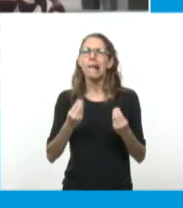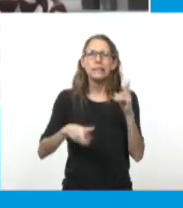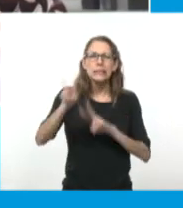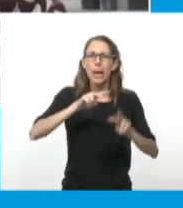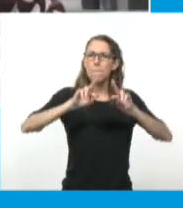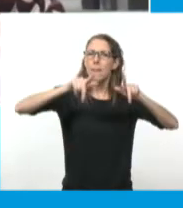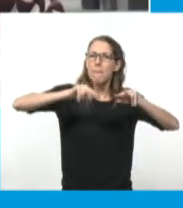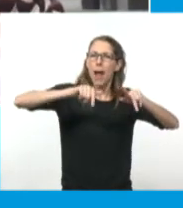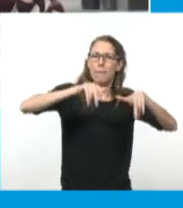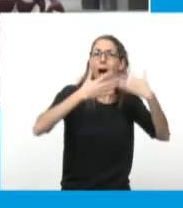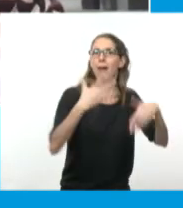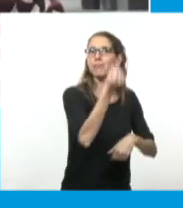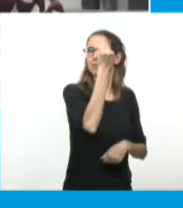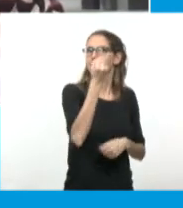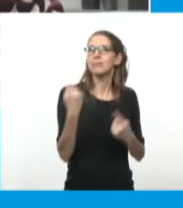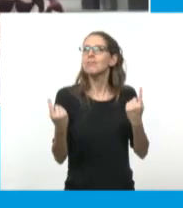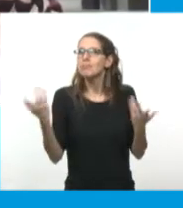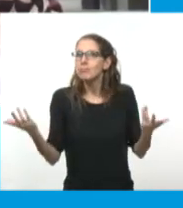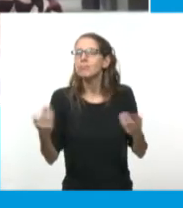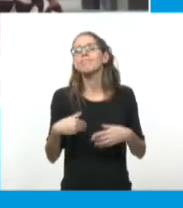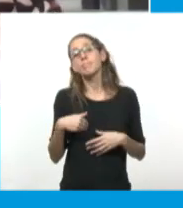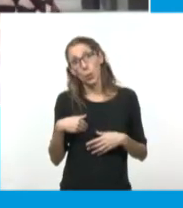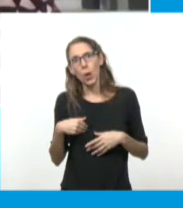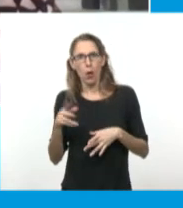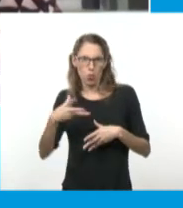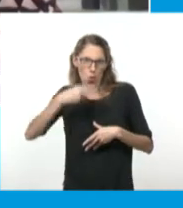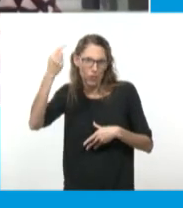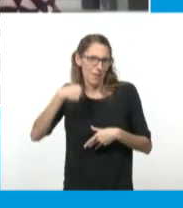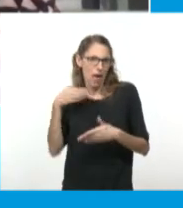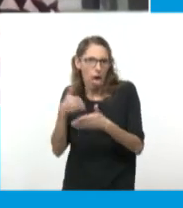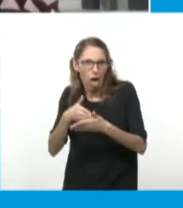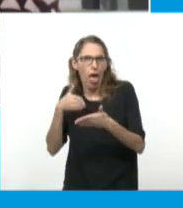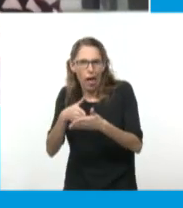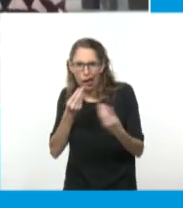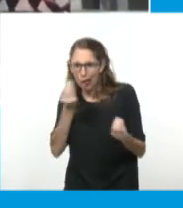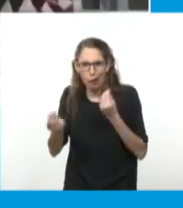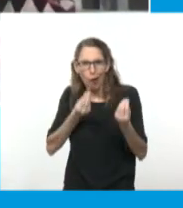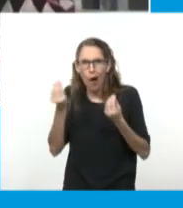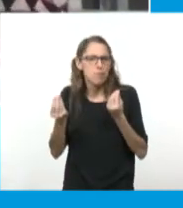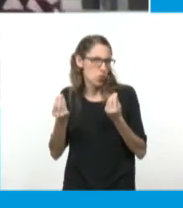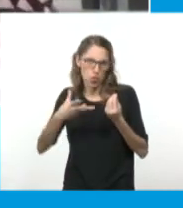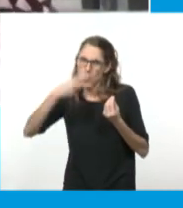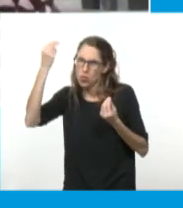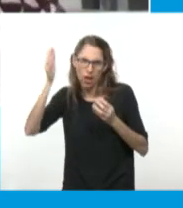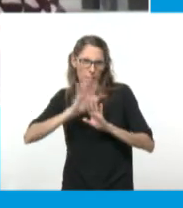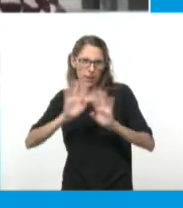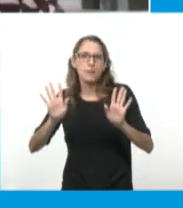Sí, las limitaciones son lo primero con lo que uno se encuentra, me parece. El asunto es tratar de